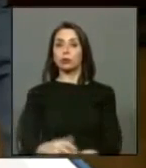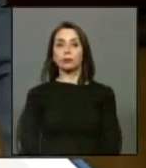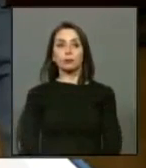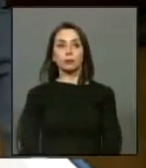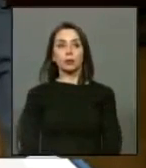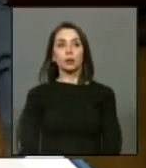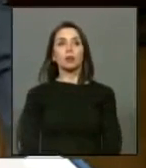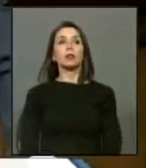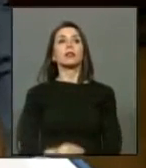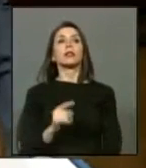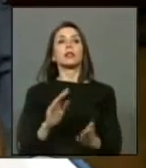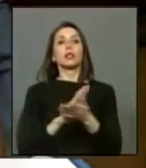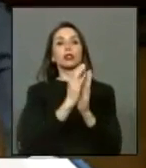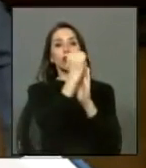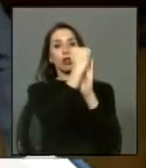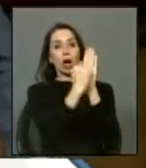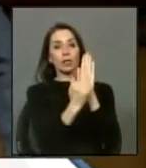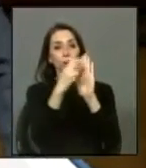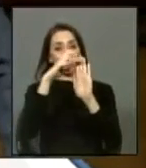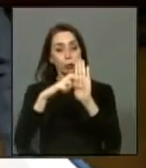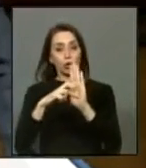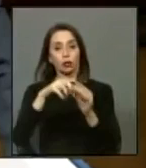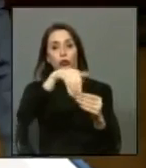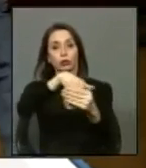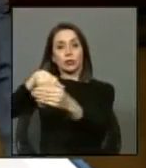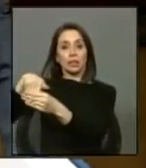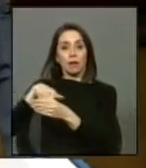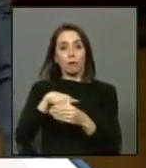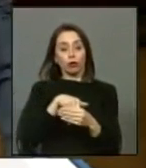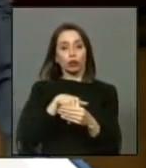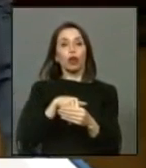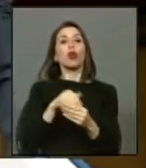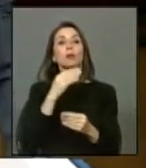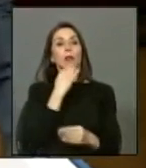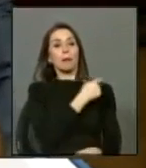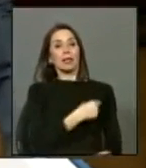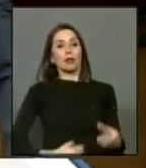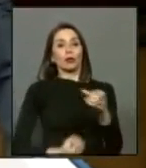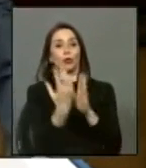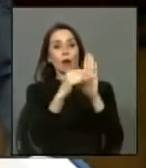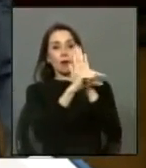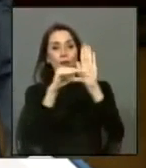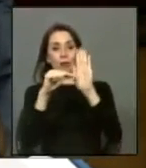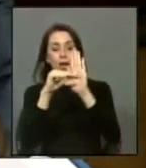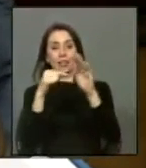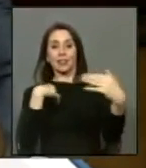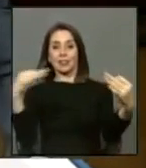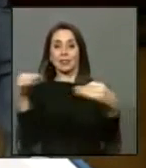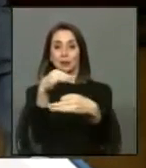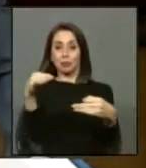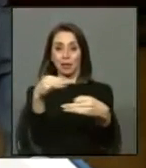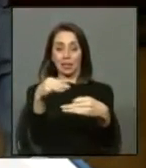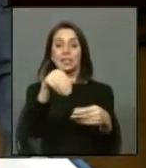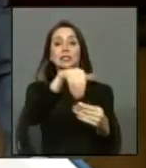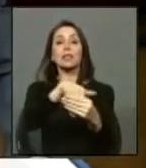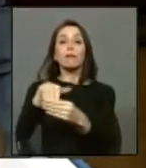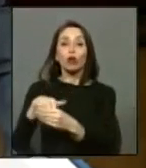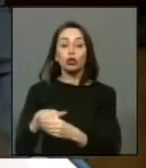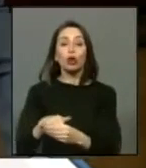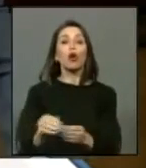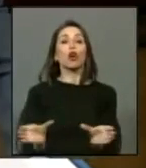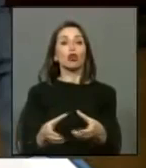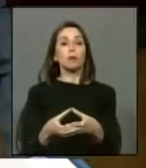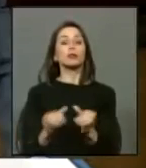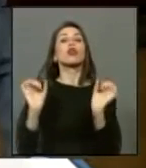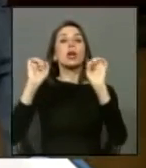Sometido a votación todo el articulado del proyecto conjuntamente con la implicación del Ejecutivo más arriba transcrita es aprobado